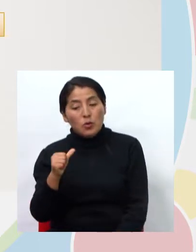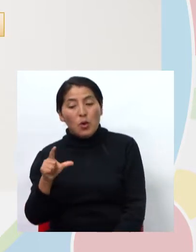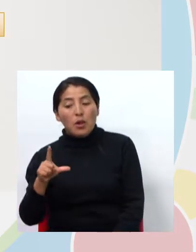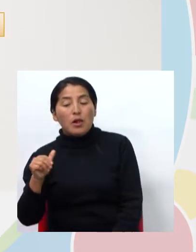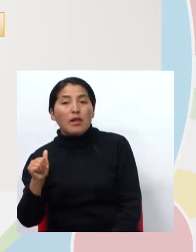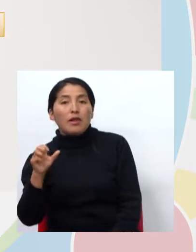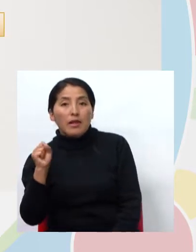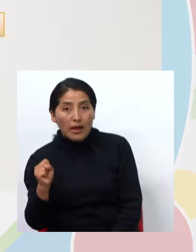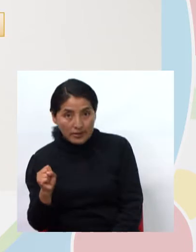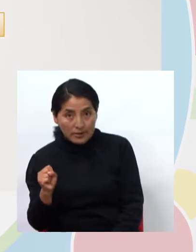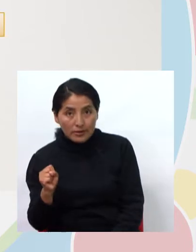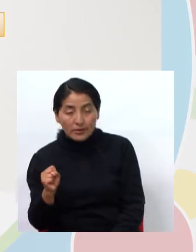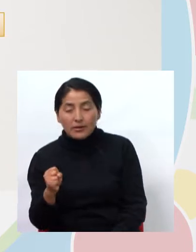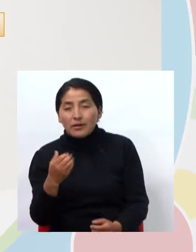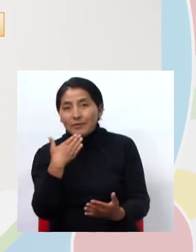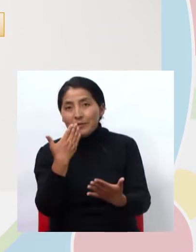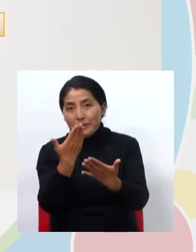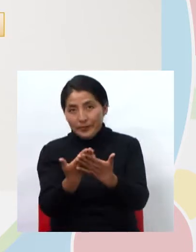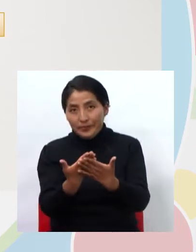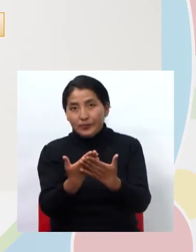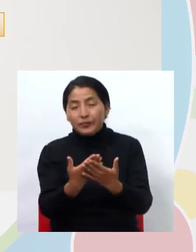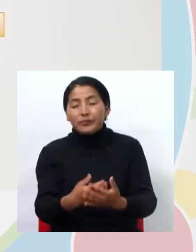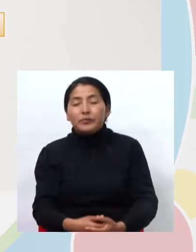Muy bien. Vamos adelante.